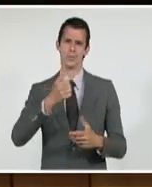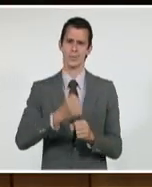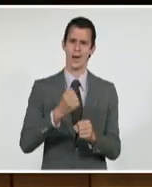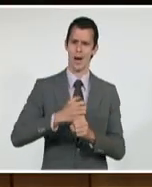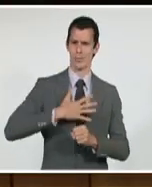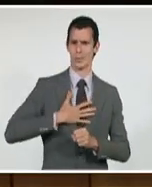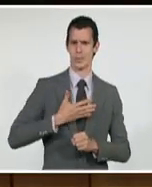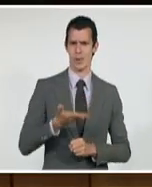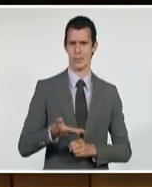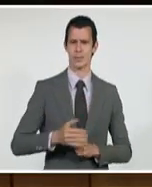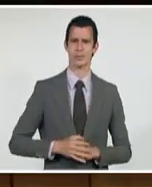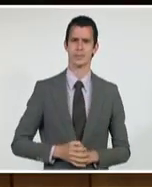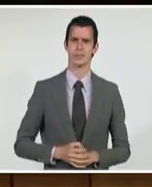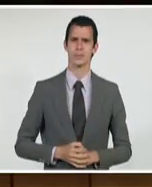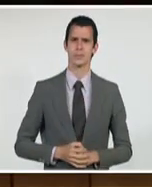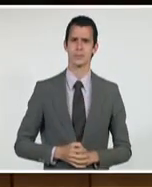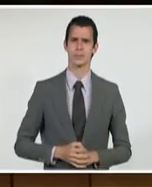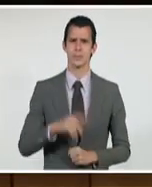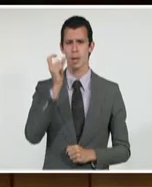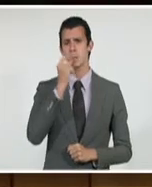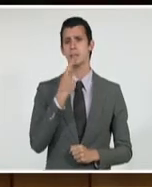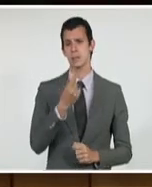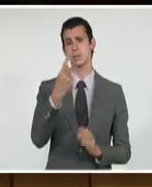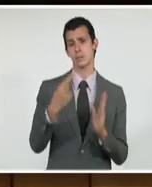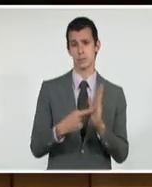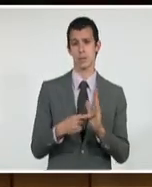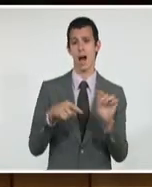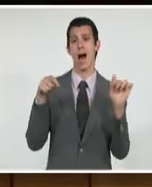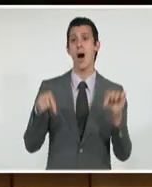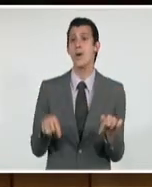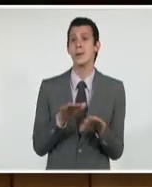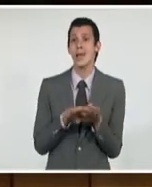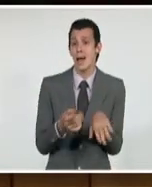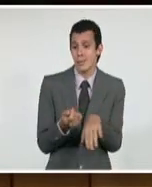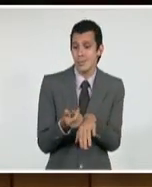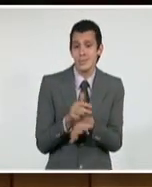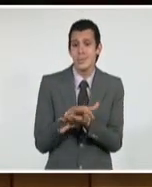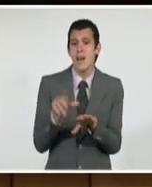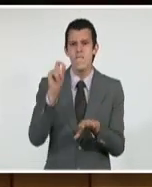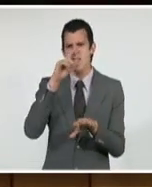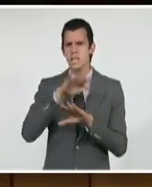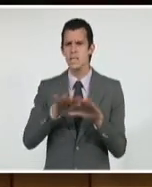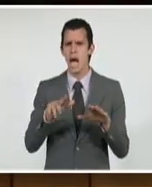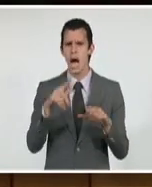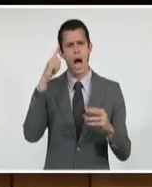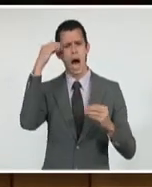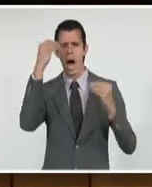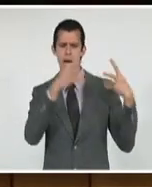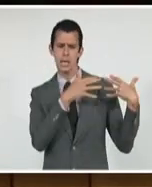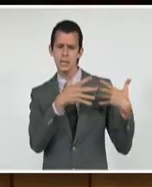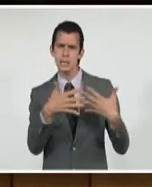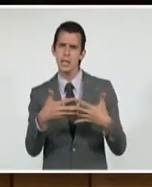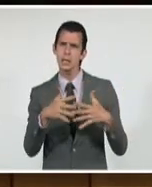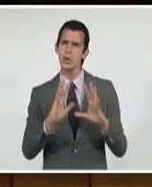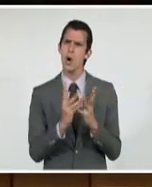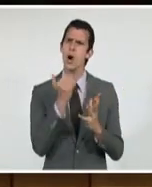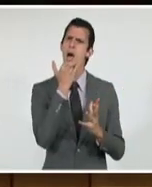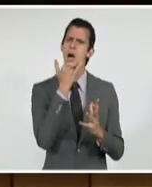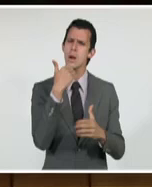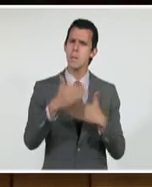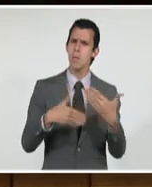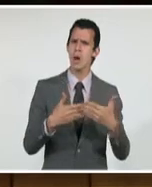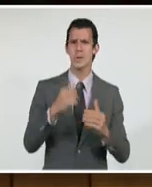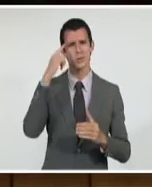estamos en el proceso final de evaluación de los errores y experiencias del experimento de las cooperativas no